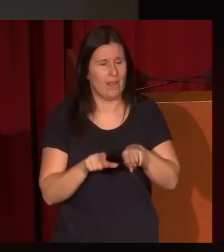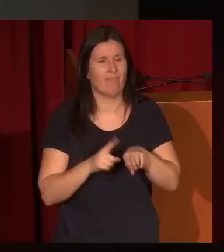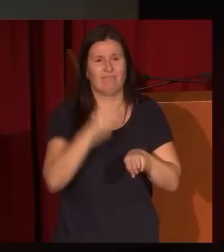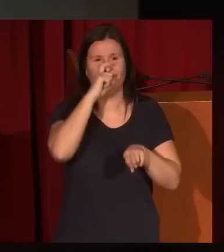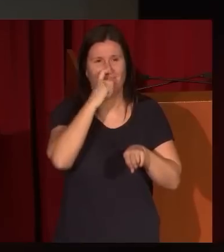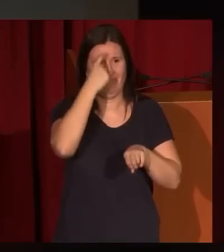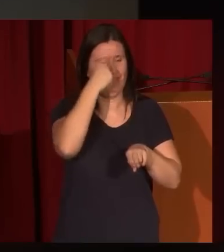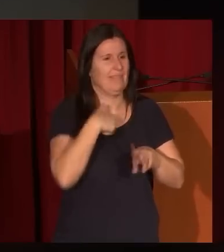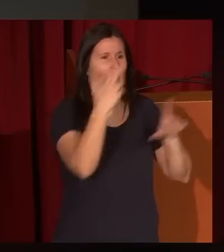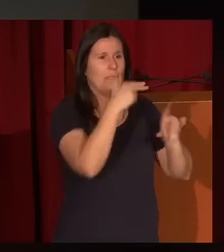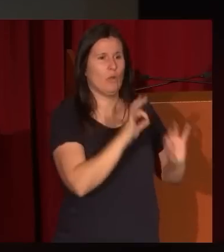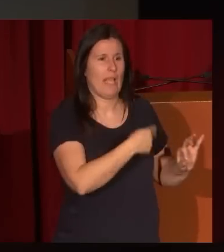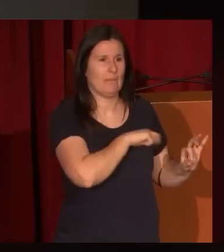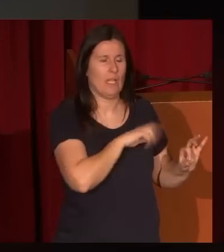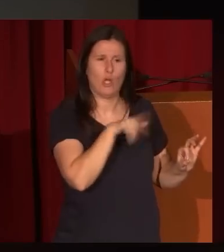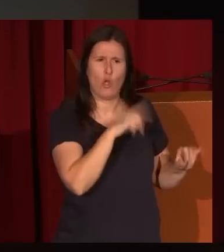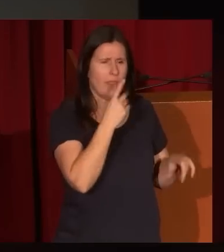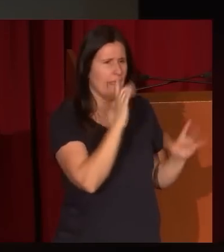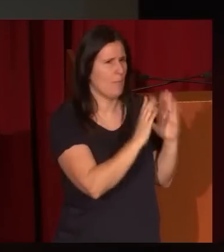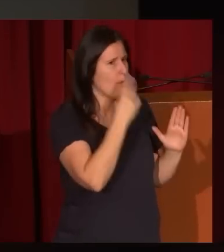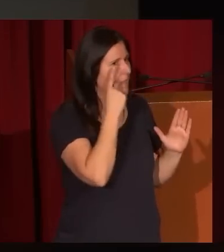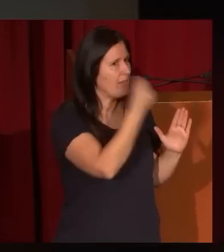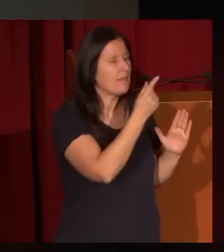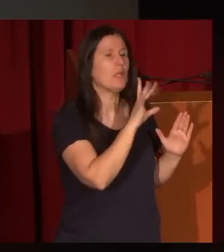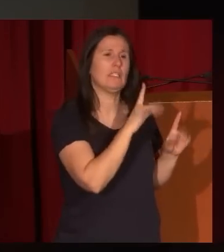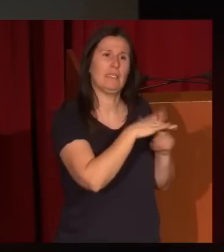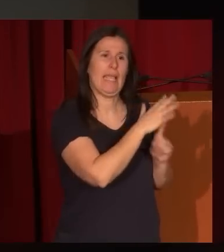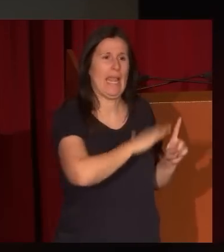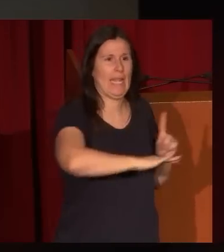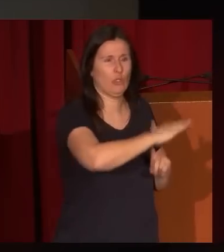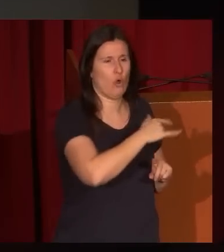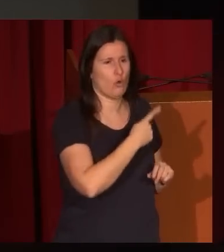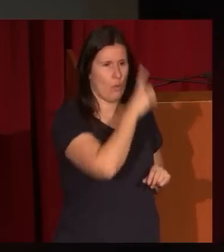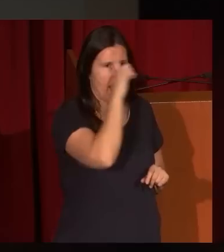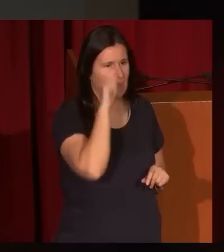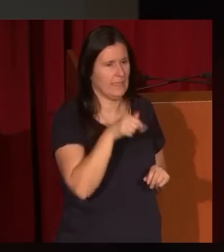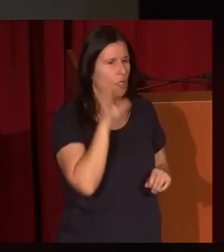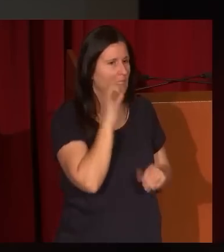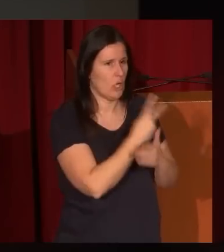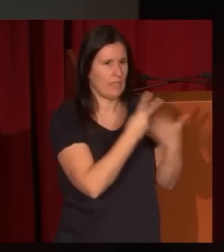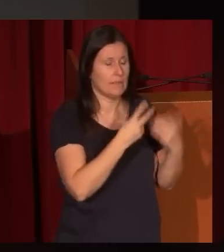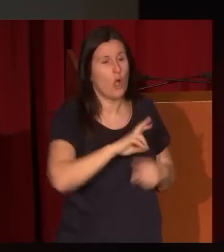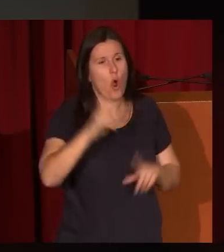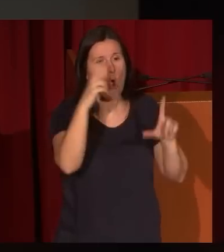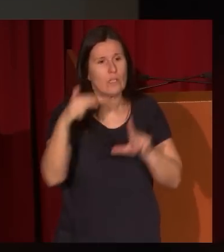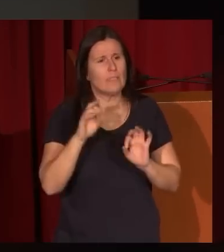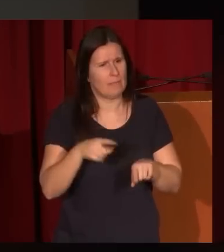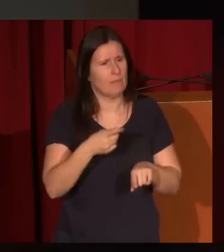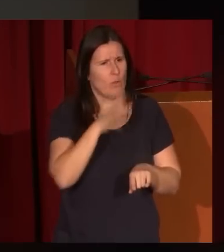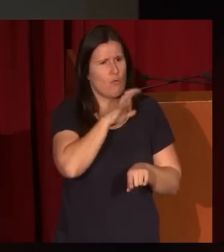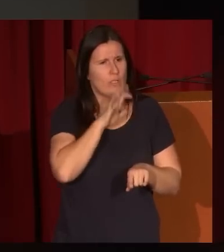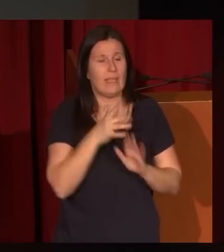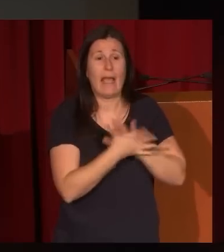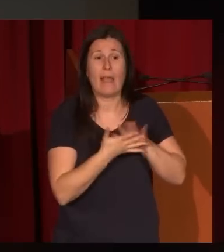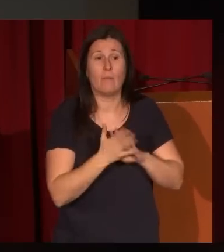a la pintura española, no de velazque, pero sí del entorno madrileño del siglo XVII. Otras obras curiosísimas, estamos